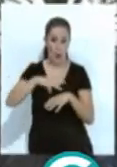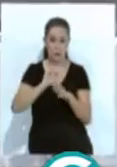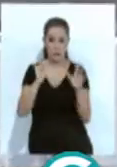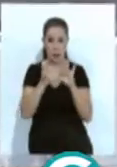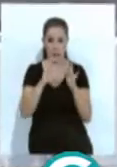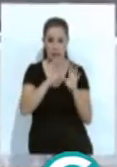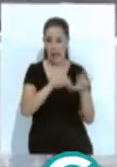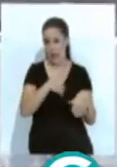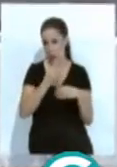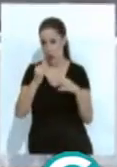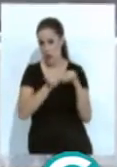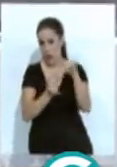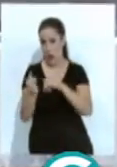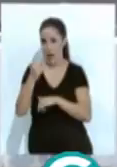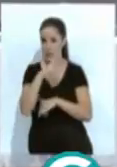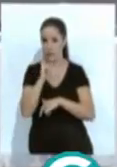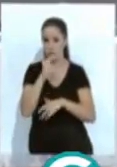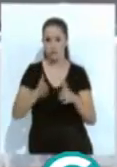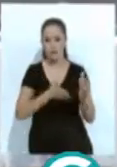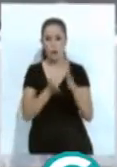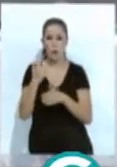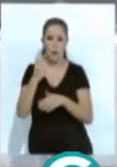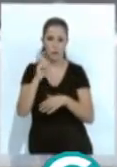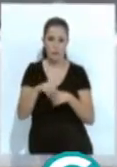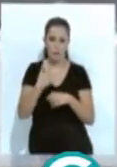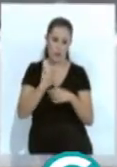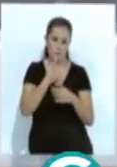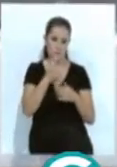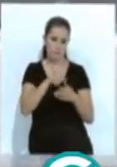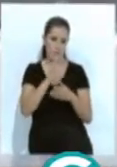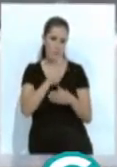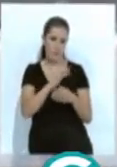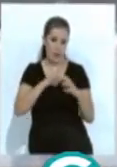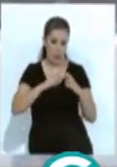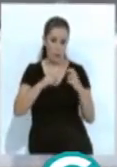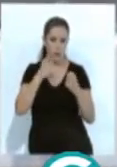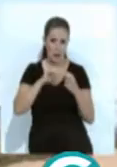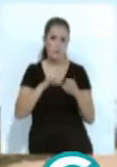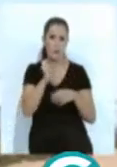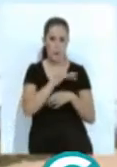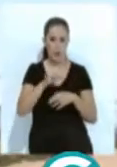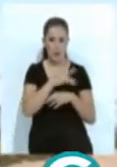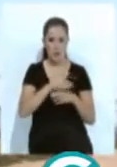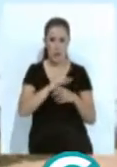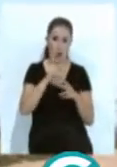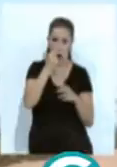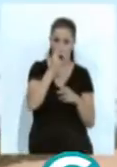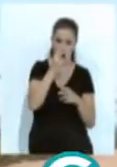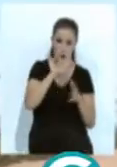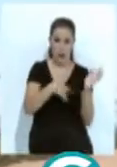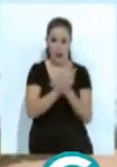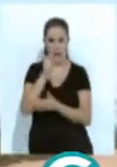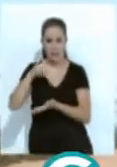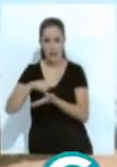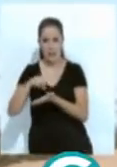con Cádiz incluyen la circulación por las cinco estaciones ferroviarias ubicadas en el término municipal desde Cortadura hasta la